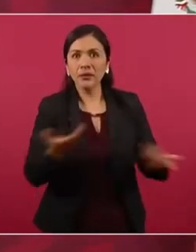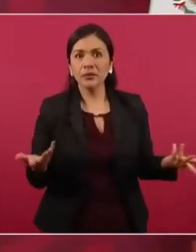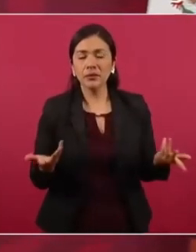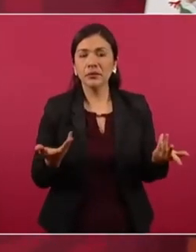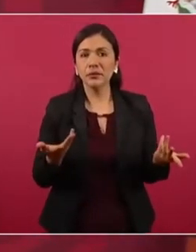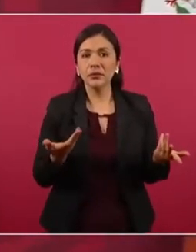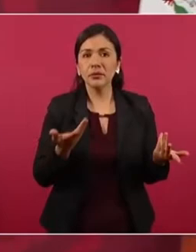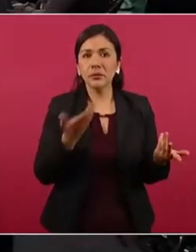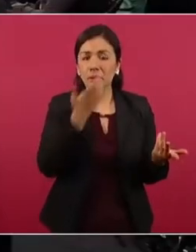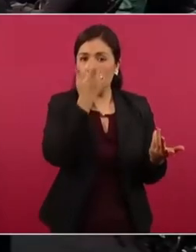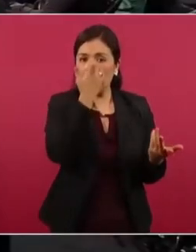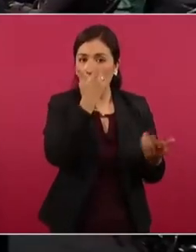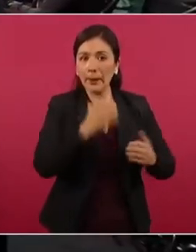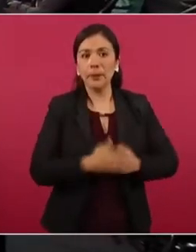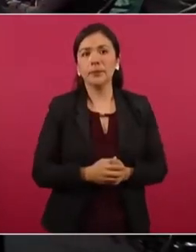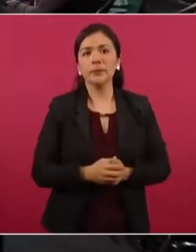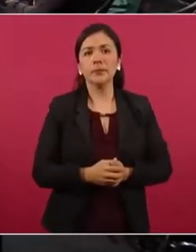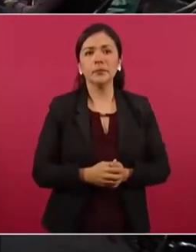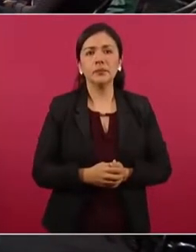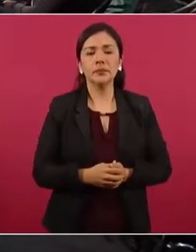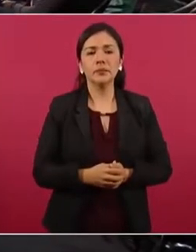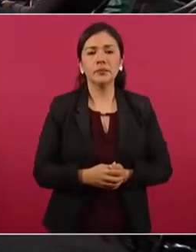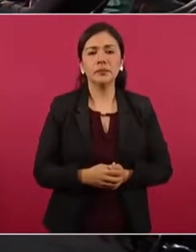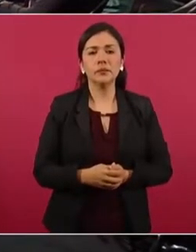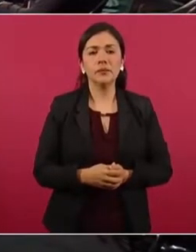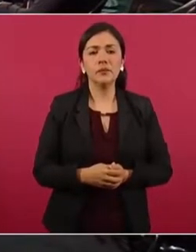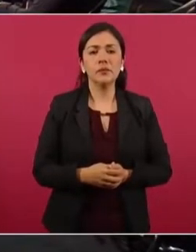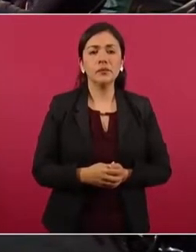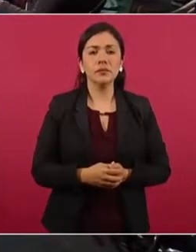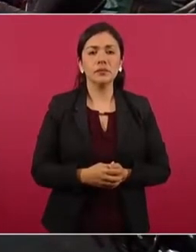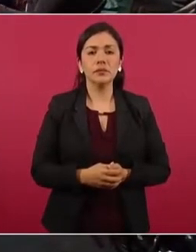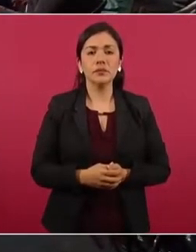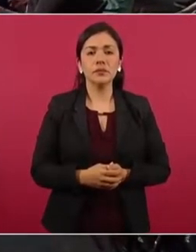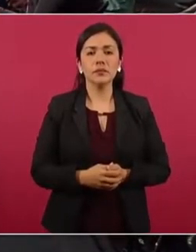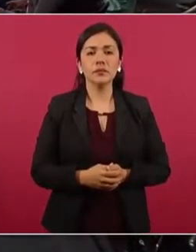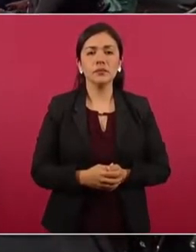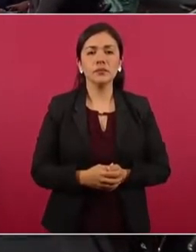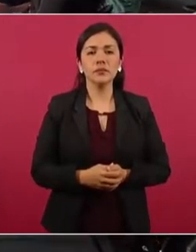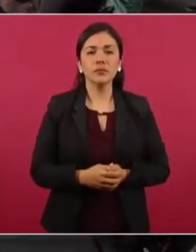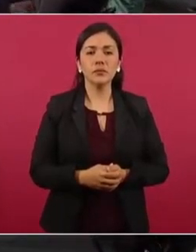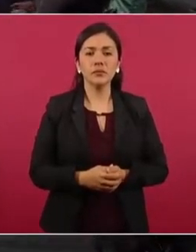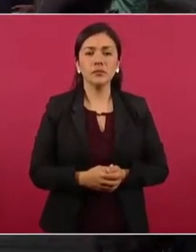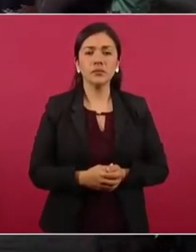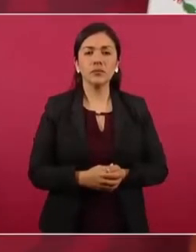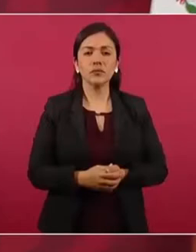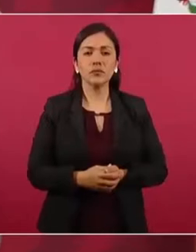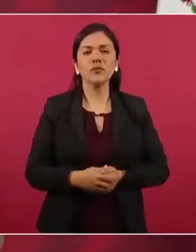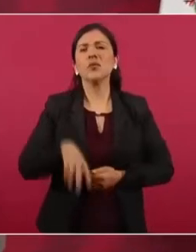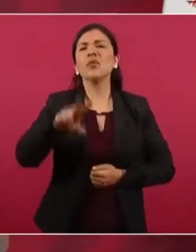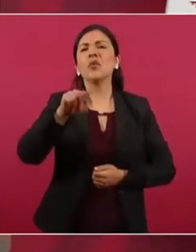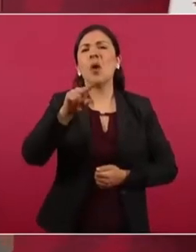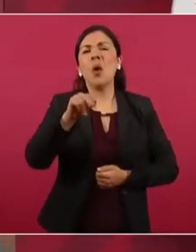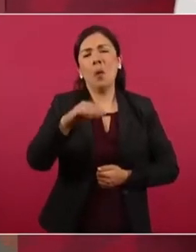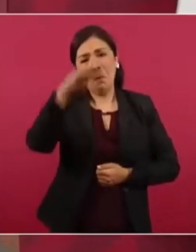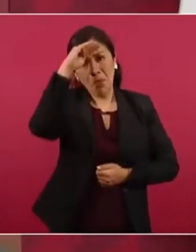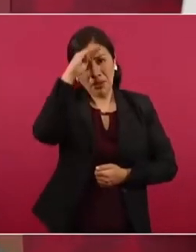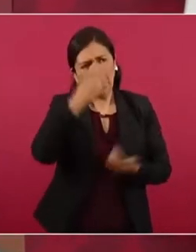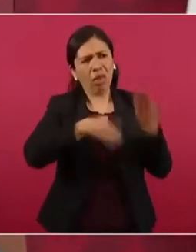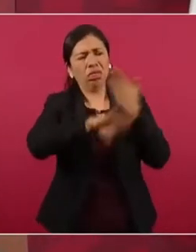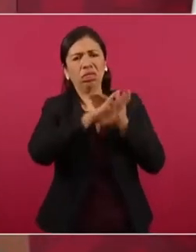y no echarme la culpa,